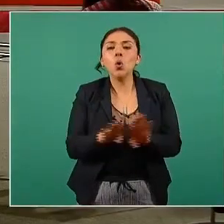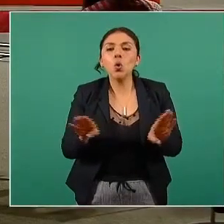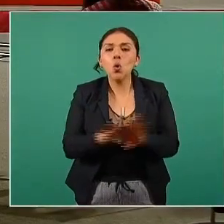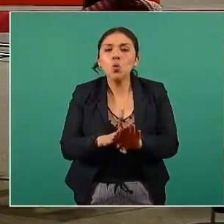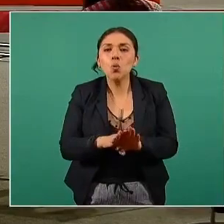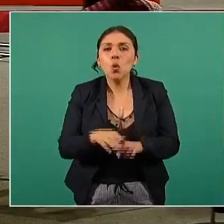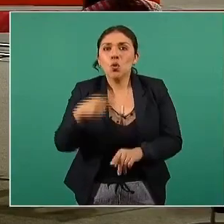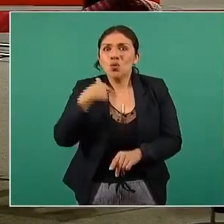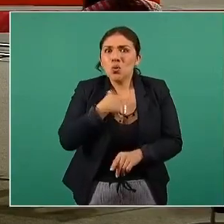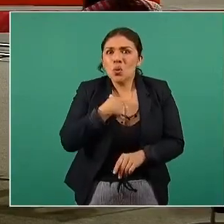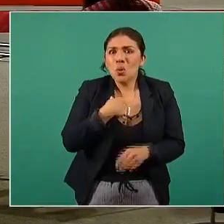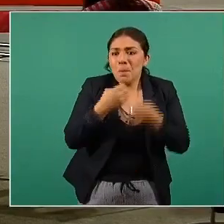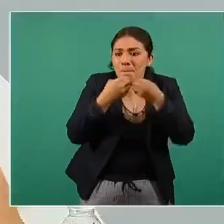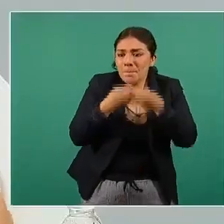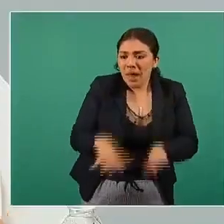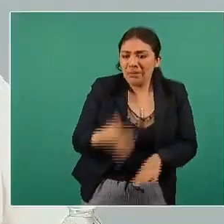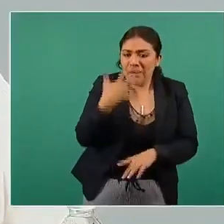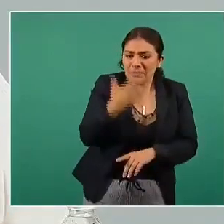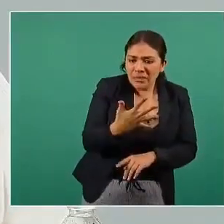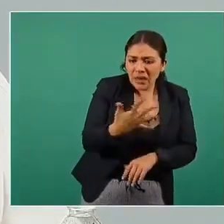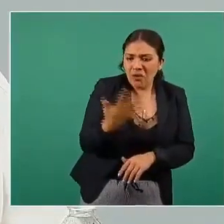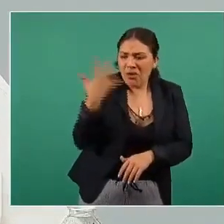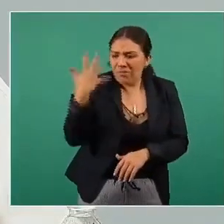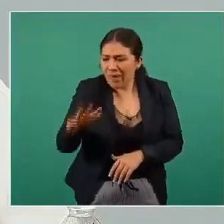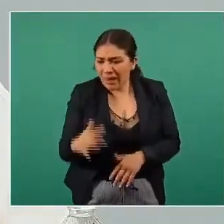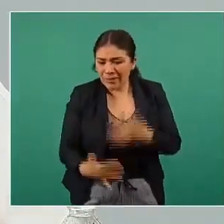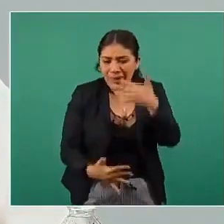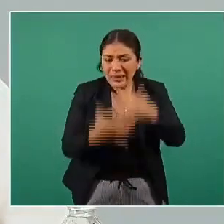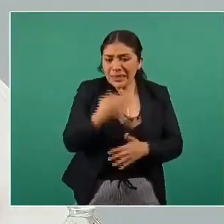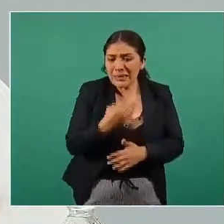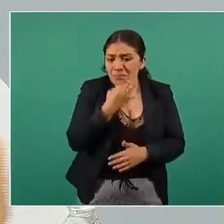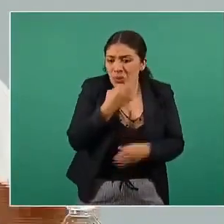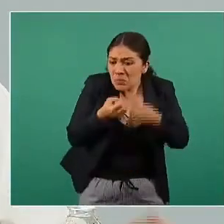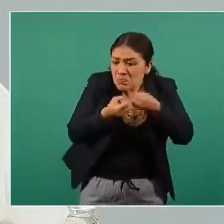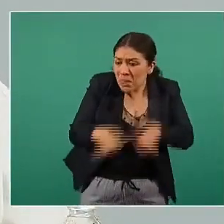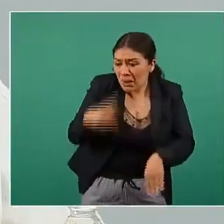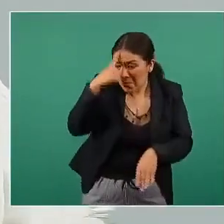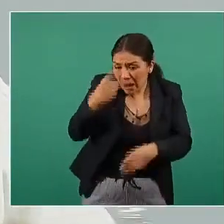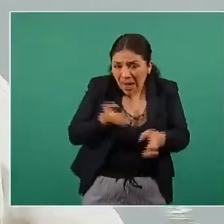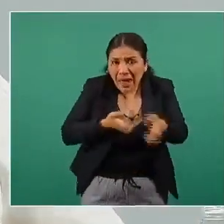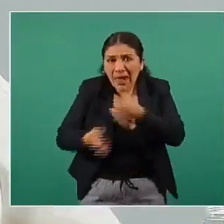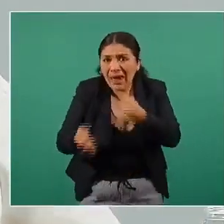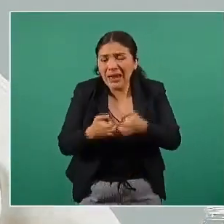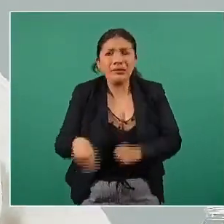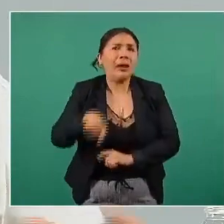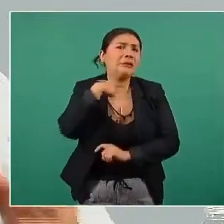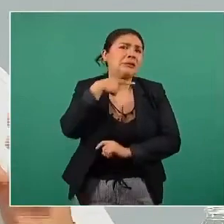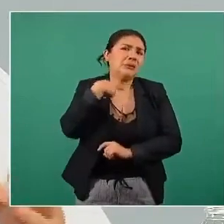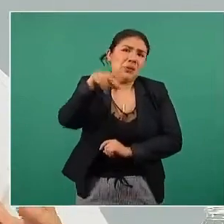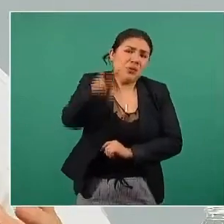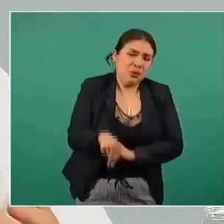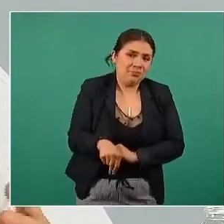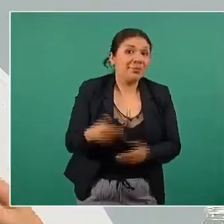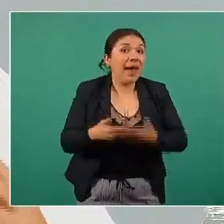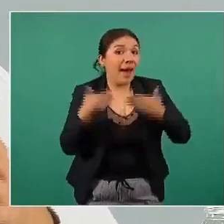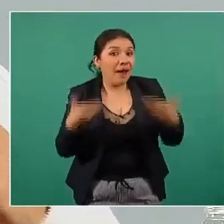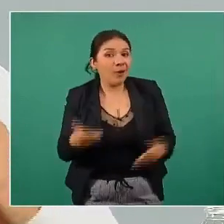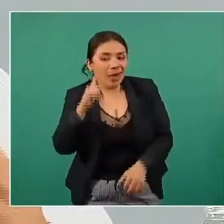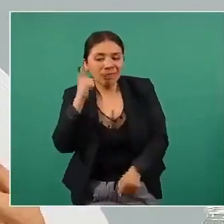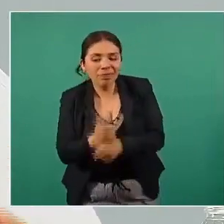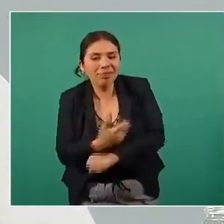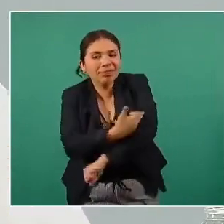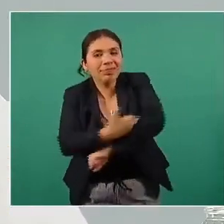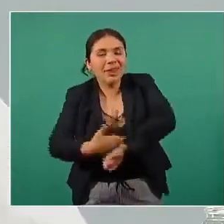íbamos a perder cinco diez quince minutos de clases por hacer actividad física y ahora nos damos cuenta